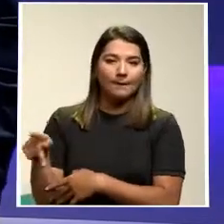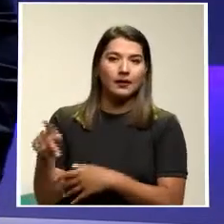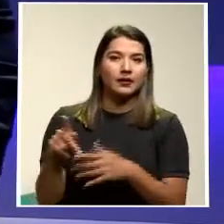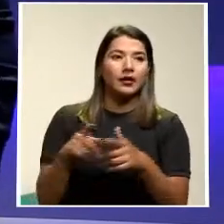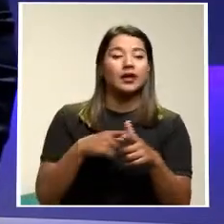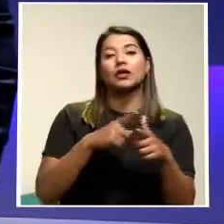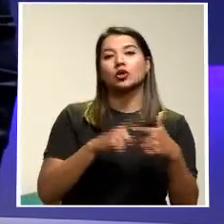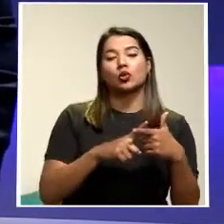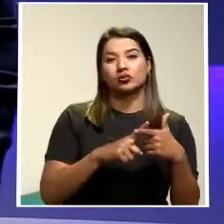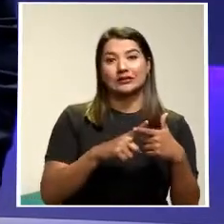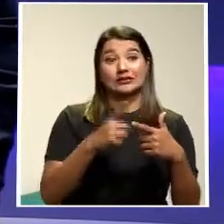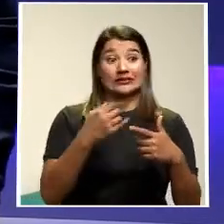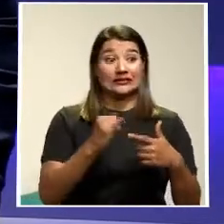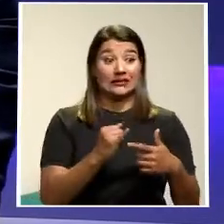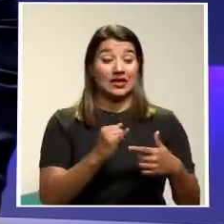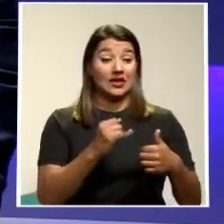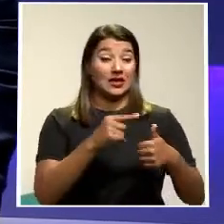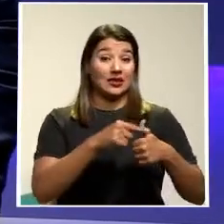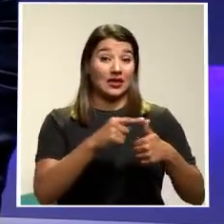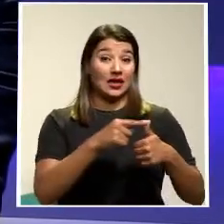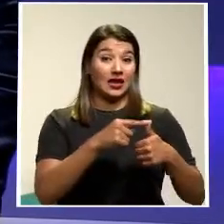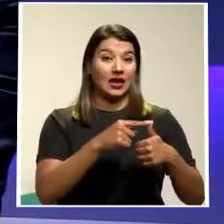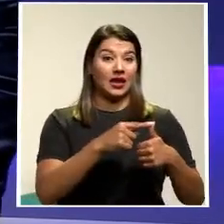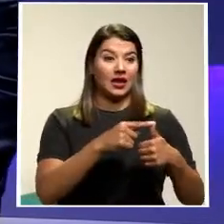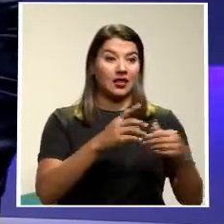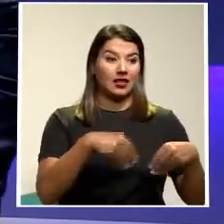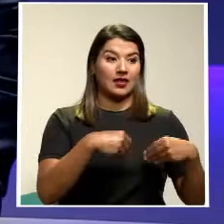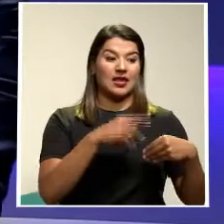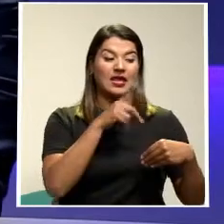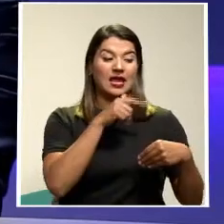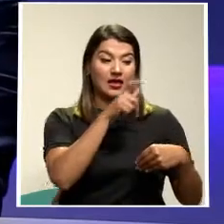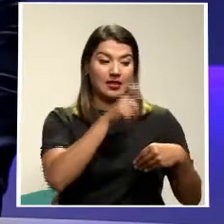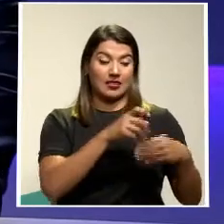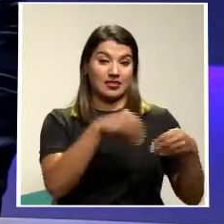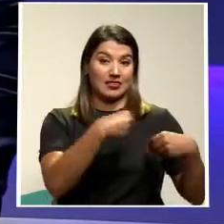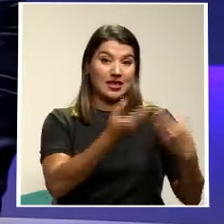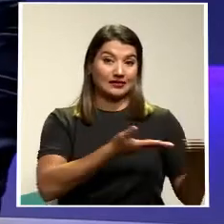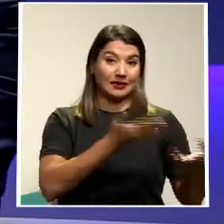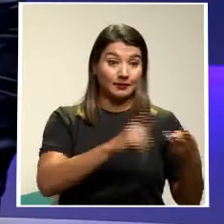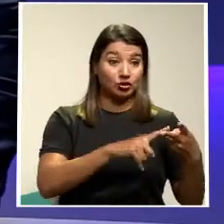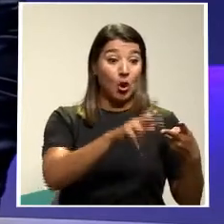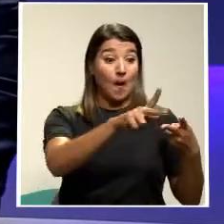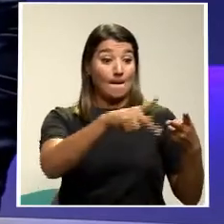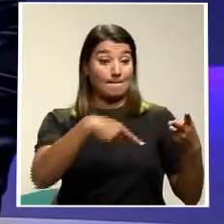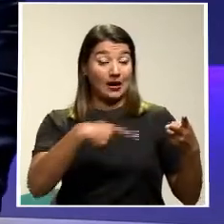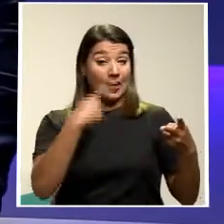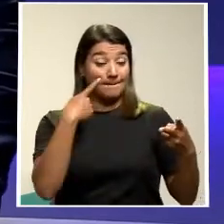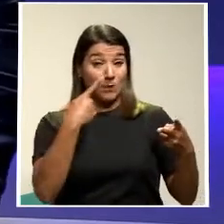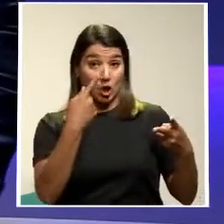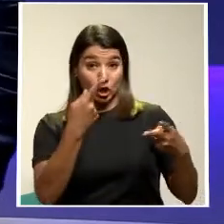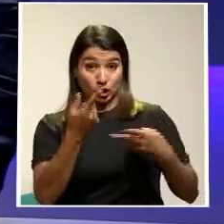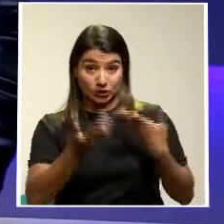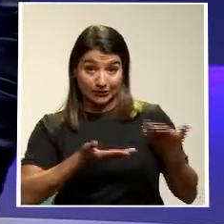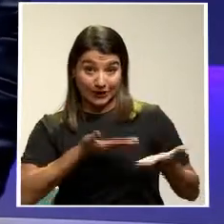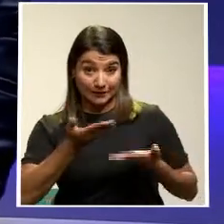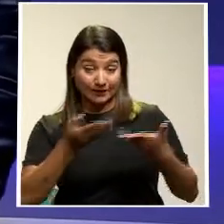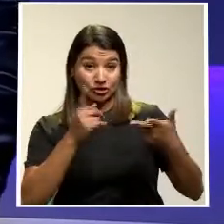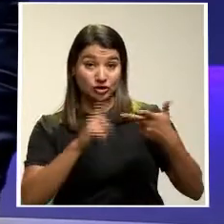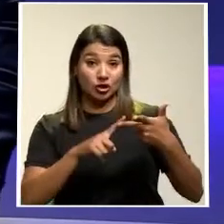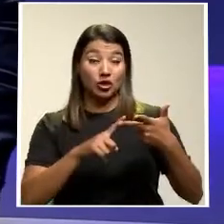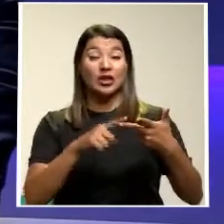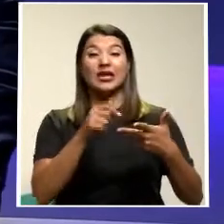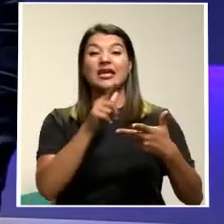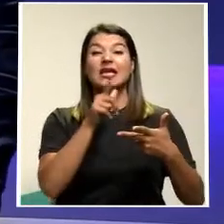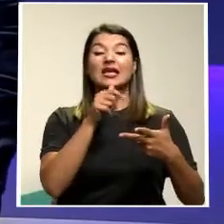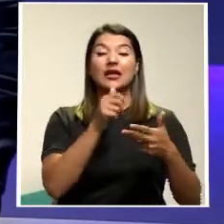de trabajo Que es sobre Una prestación personal del servicio Un salario por esa prestación del servicio Y la subordinación que yo puedo